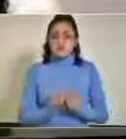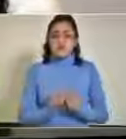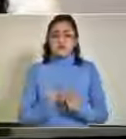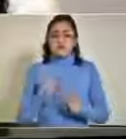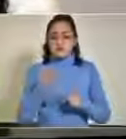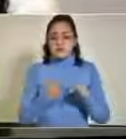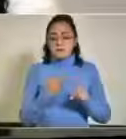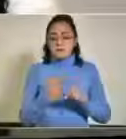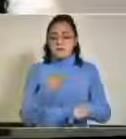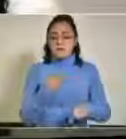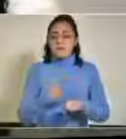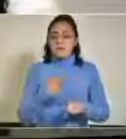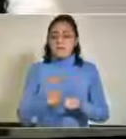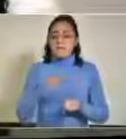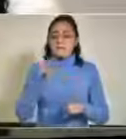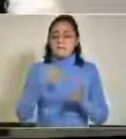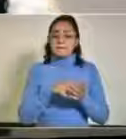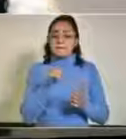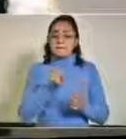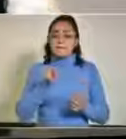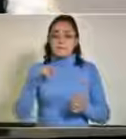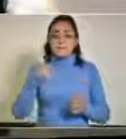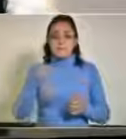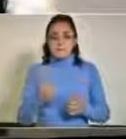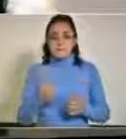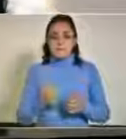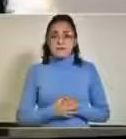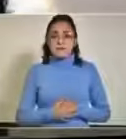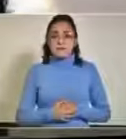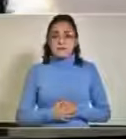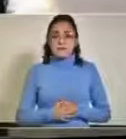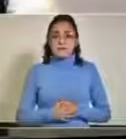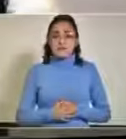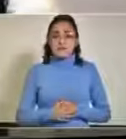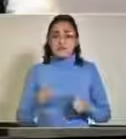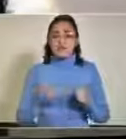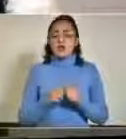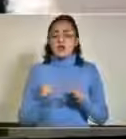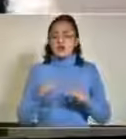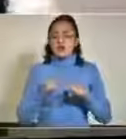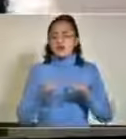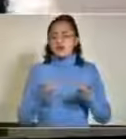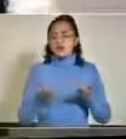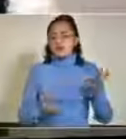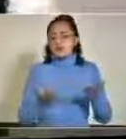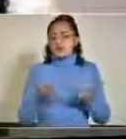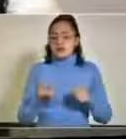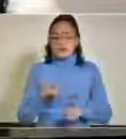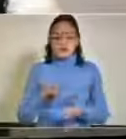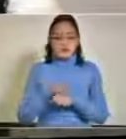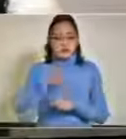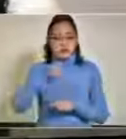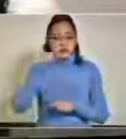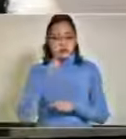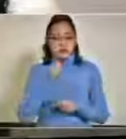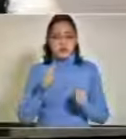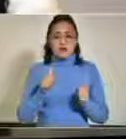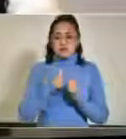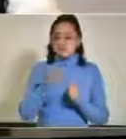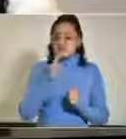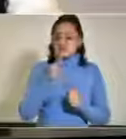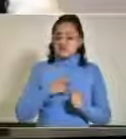de casos positivos de 20.186, con una diferencia en comparación del día de ayer